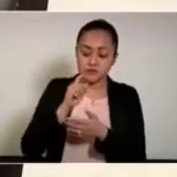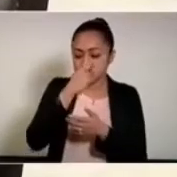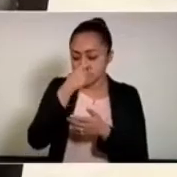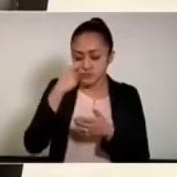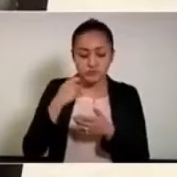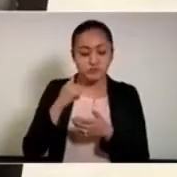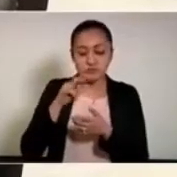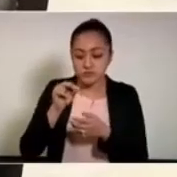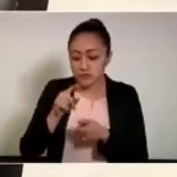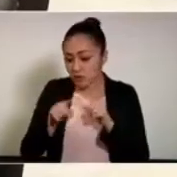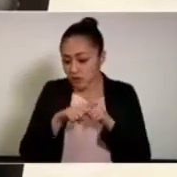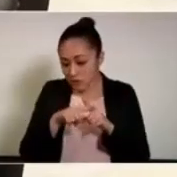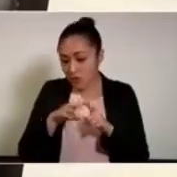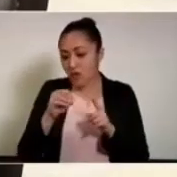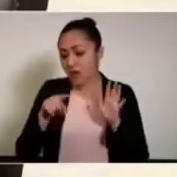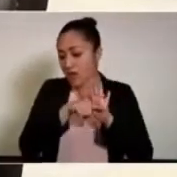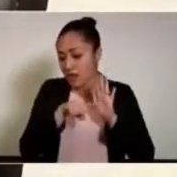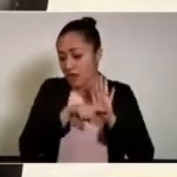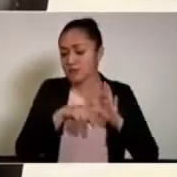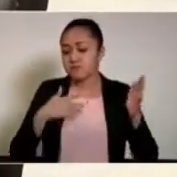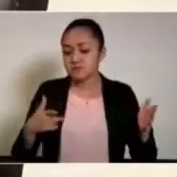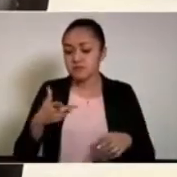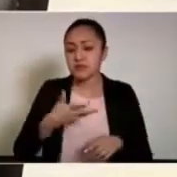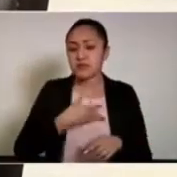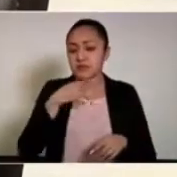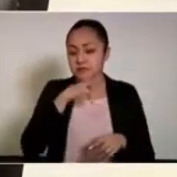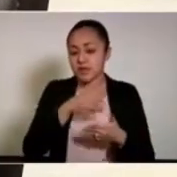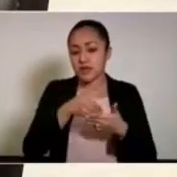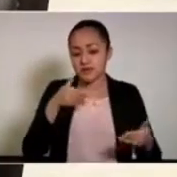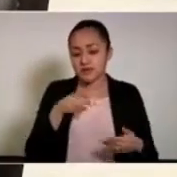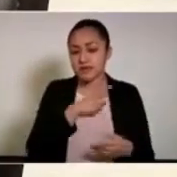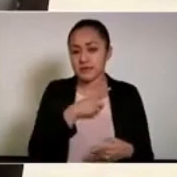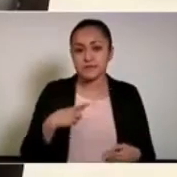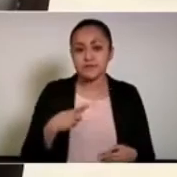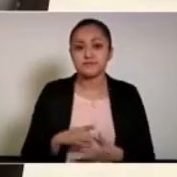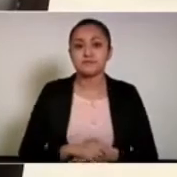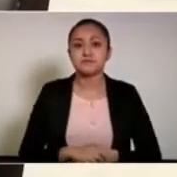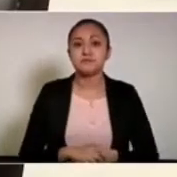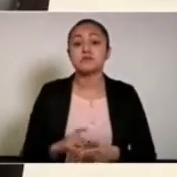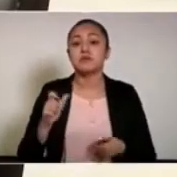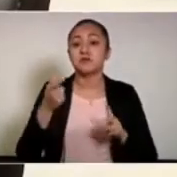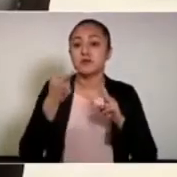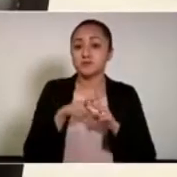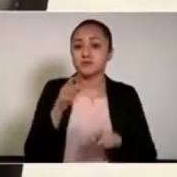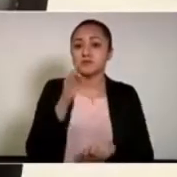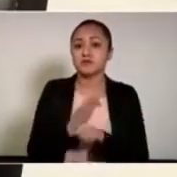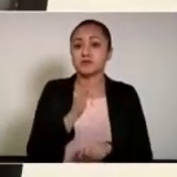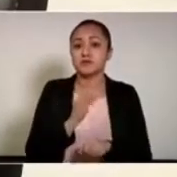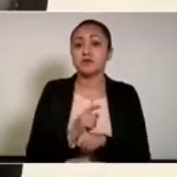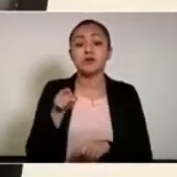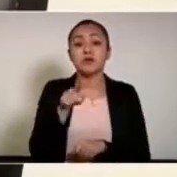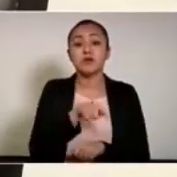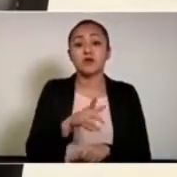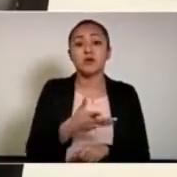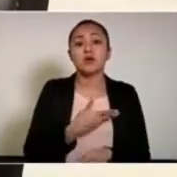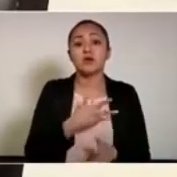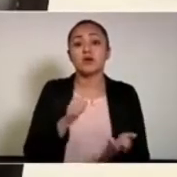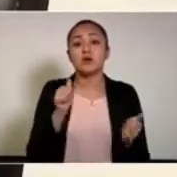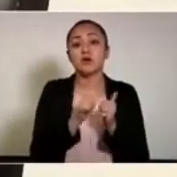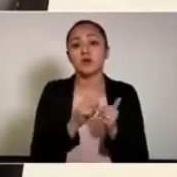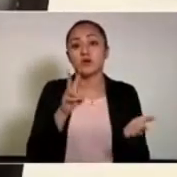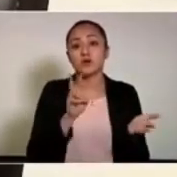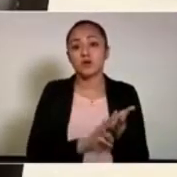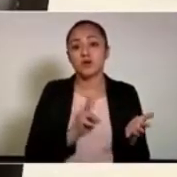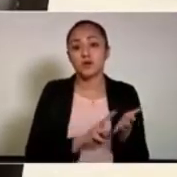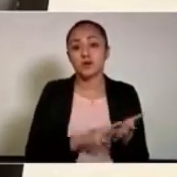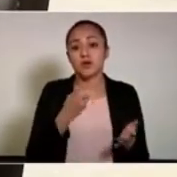Los administradores deberán contar con una bitácora de resultados. Previo al inicio de operaciones, los casinos deberán contar con la validación de